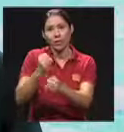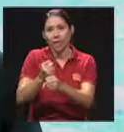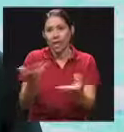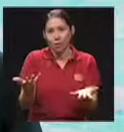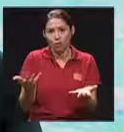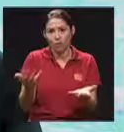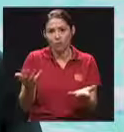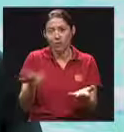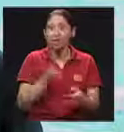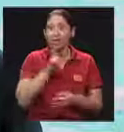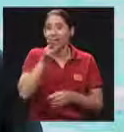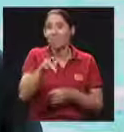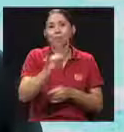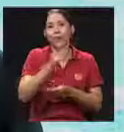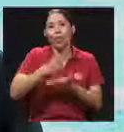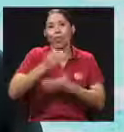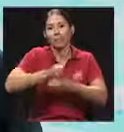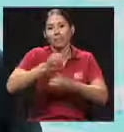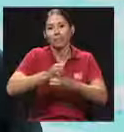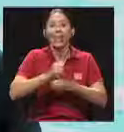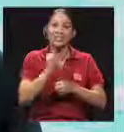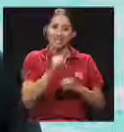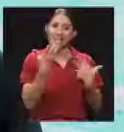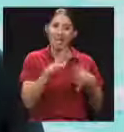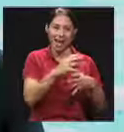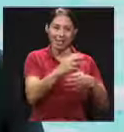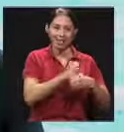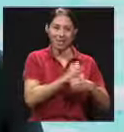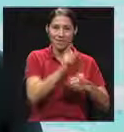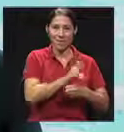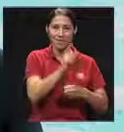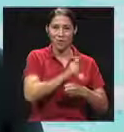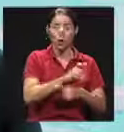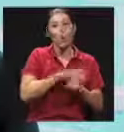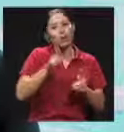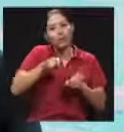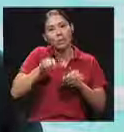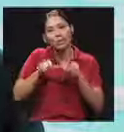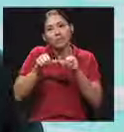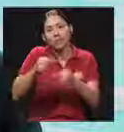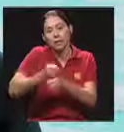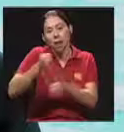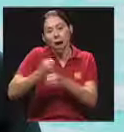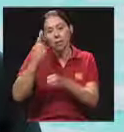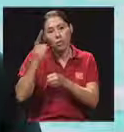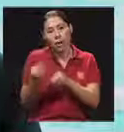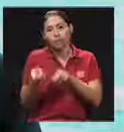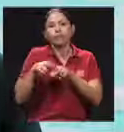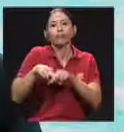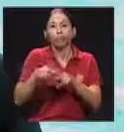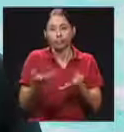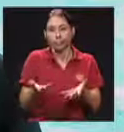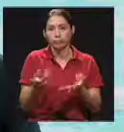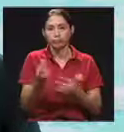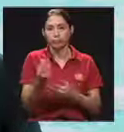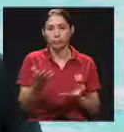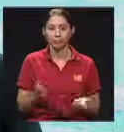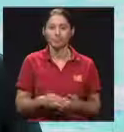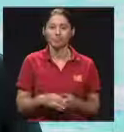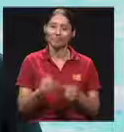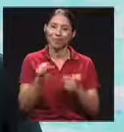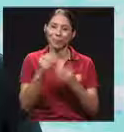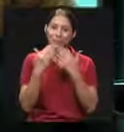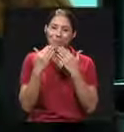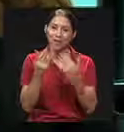trabajando en el trabajo o sea realmente no se retiran reciben una pensión pero tienen un ingreso adicional mediante un trabajo adicional después de pensionados